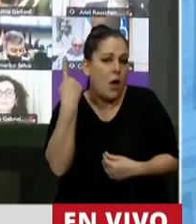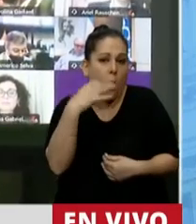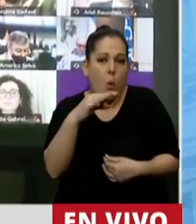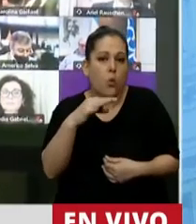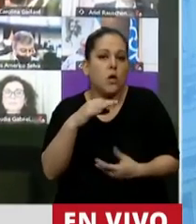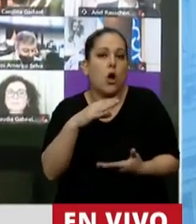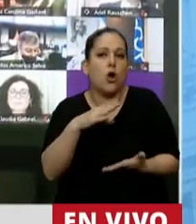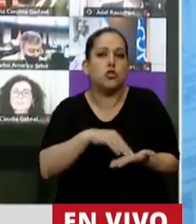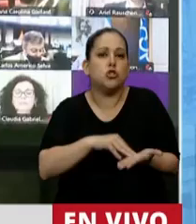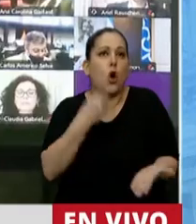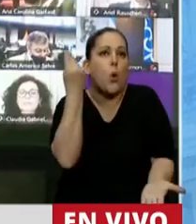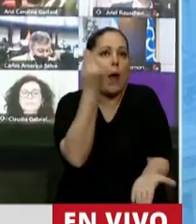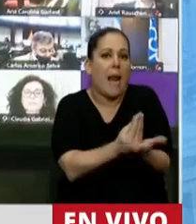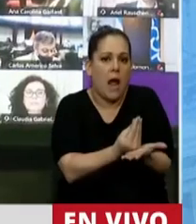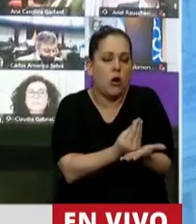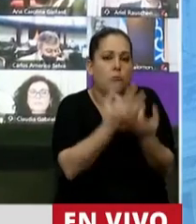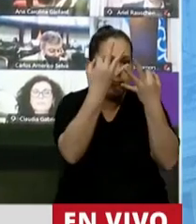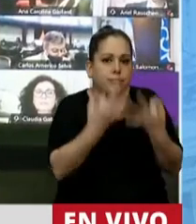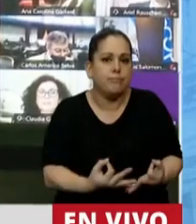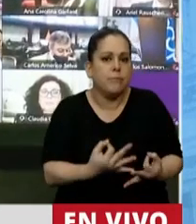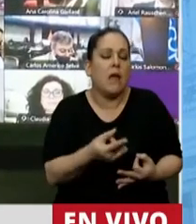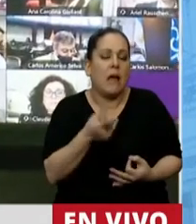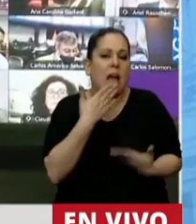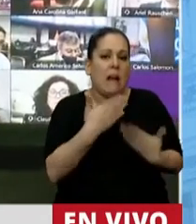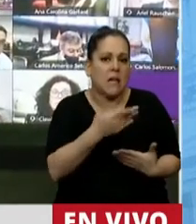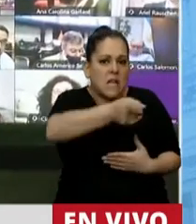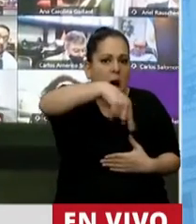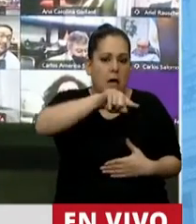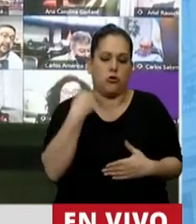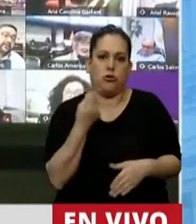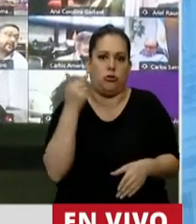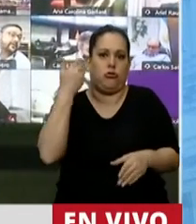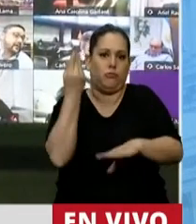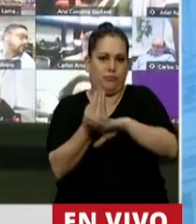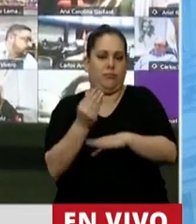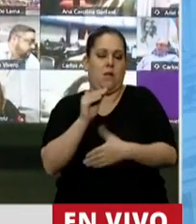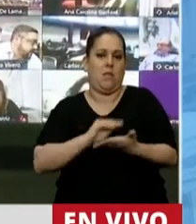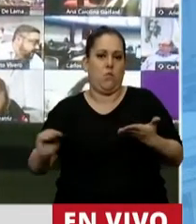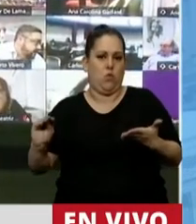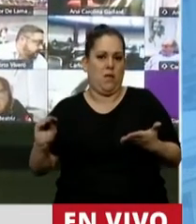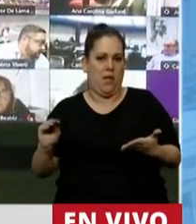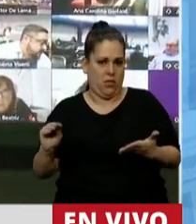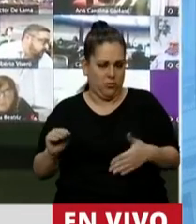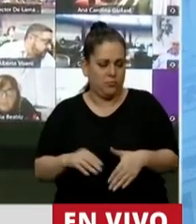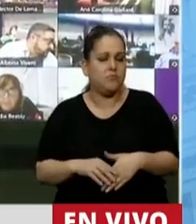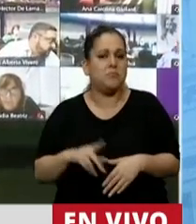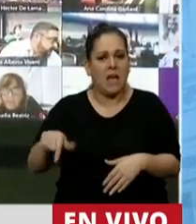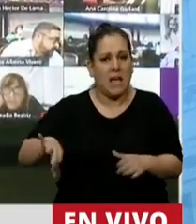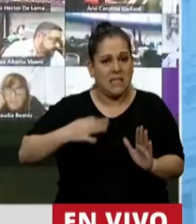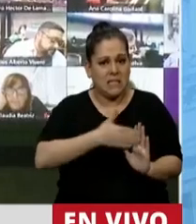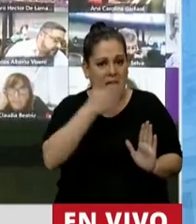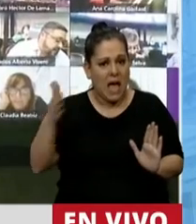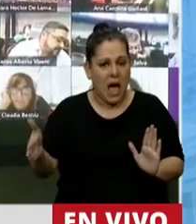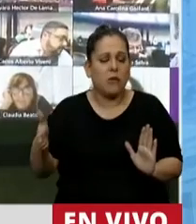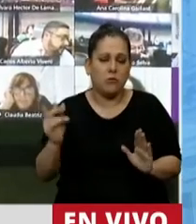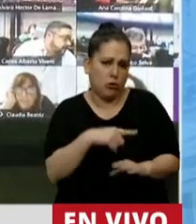es el pueblo que nos pone y nos saca. Y creo que todos tenemos culpas a lo largo de este año de